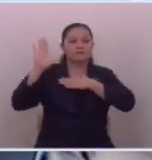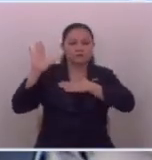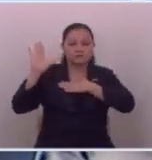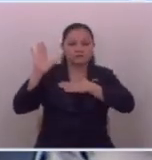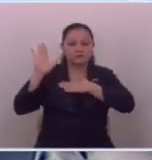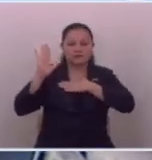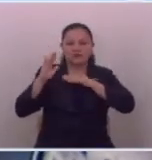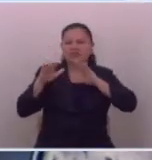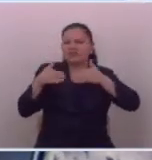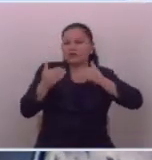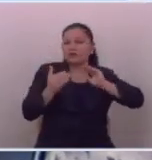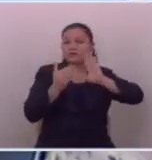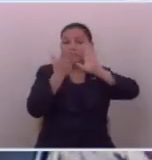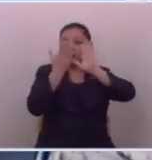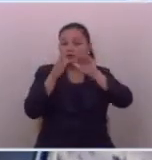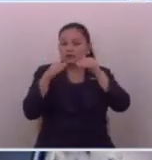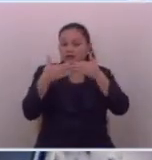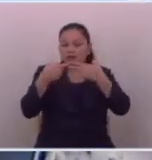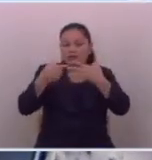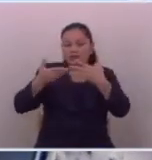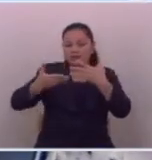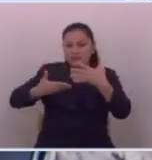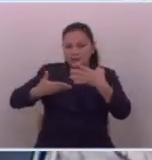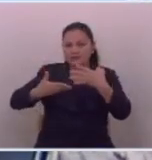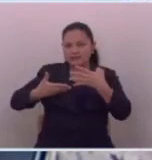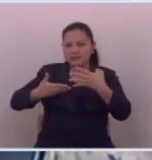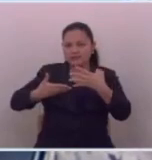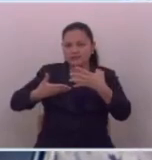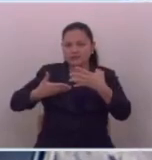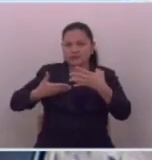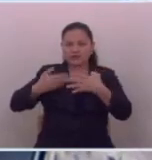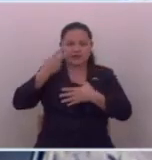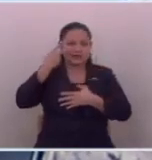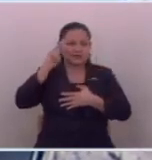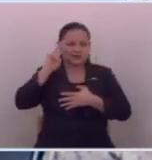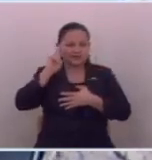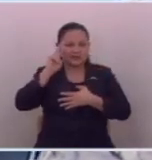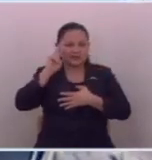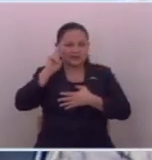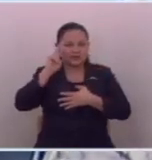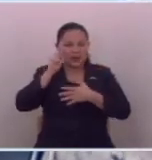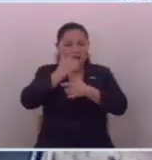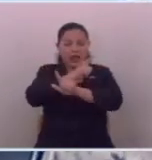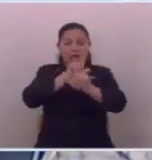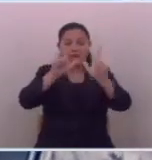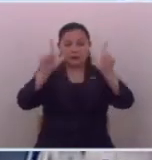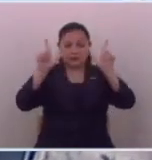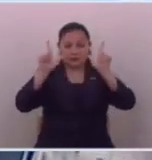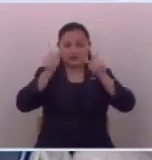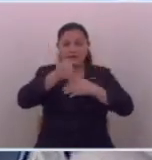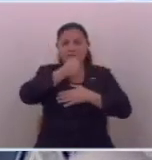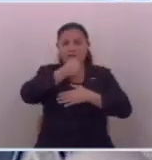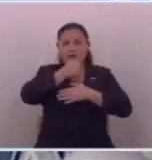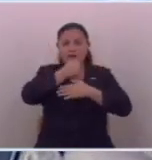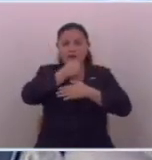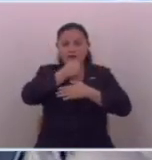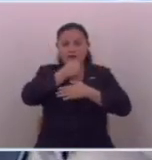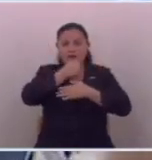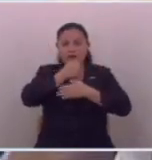de cara al derecho que constituye la libertad de prensa